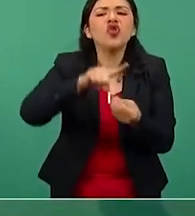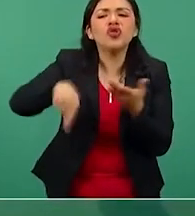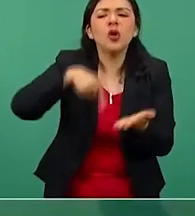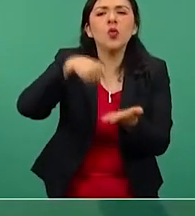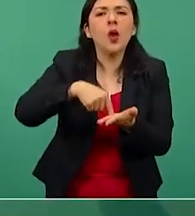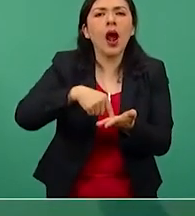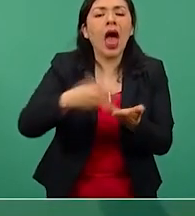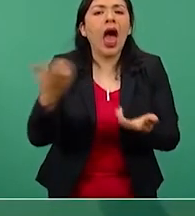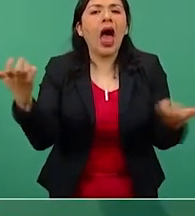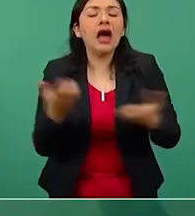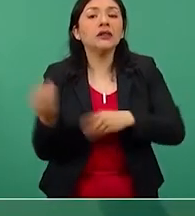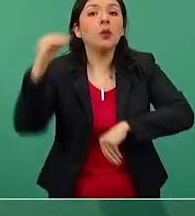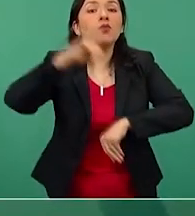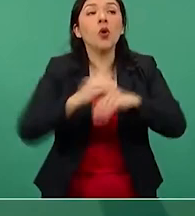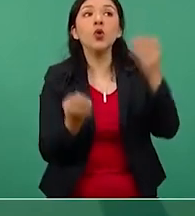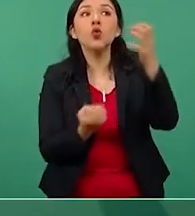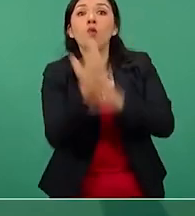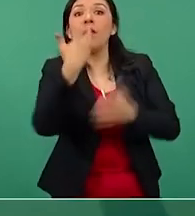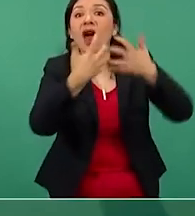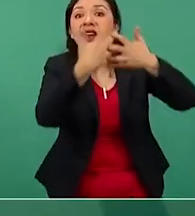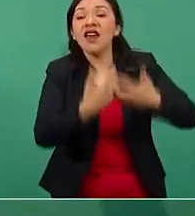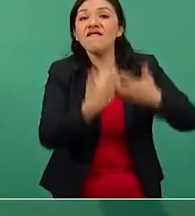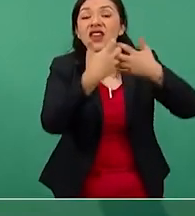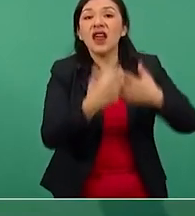instalaba la nueva refinería,